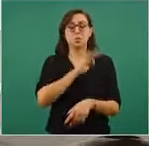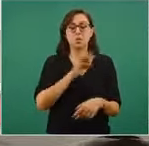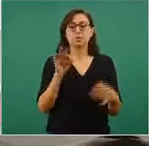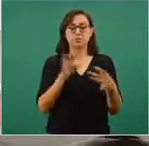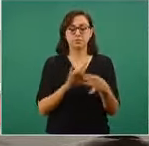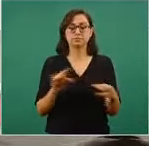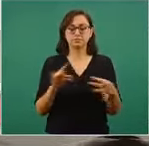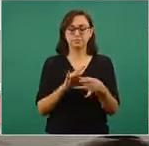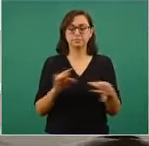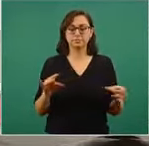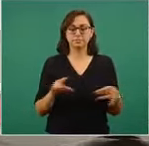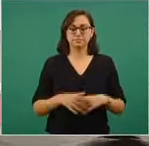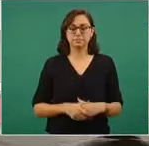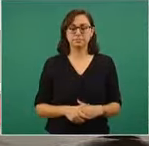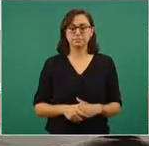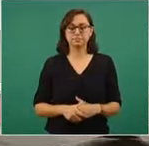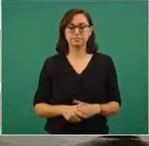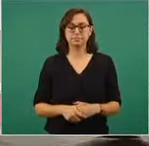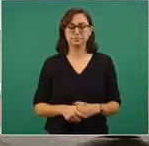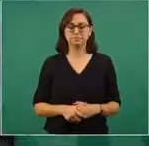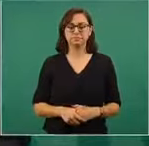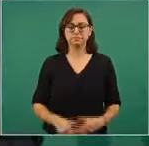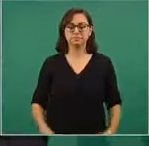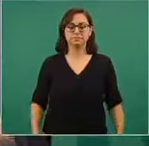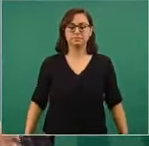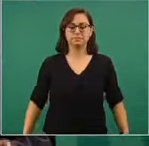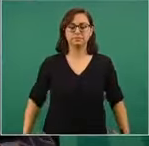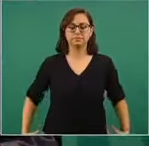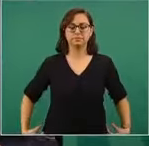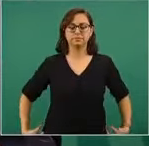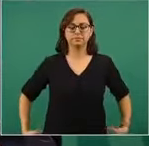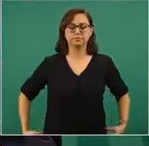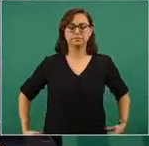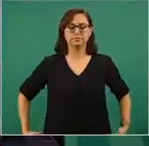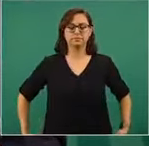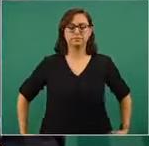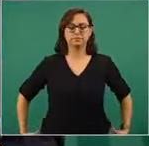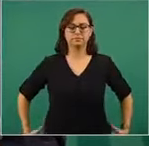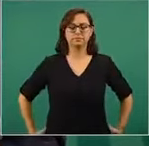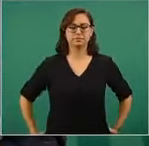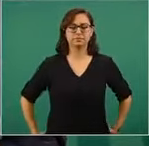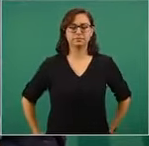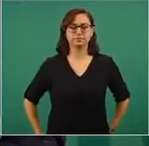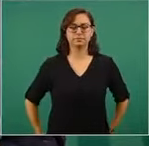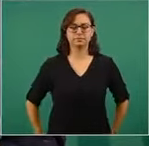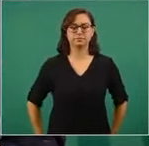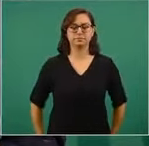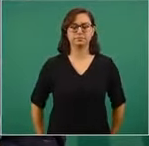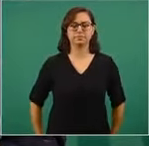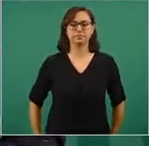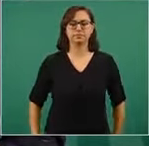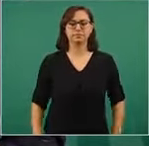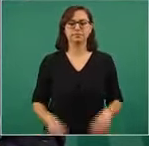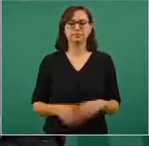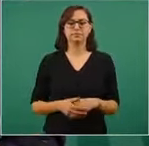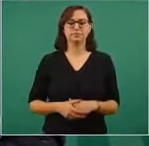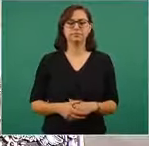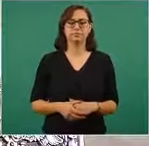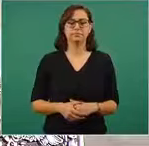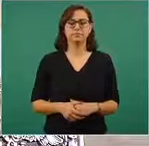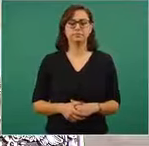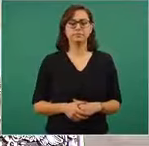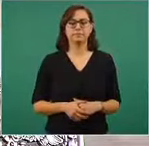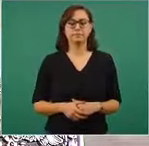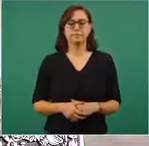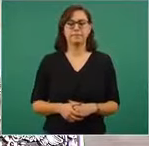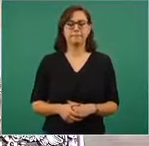los detalles. Sí, es un hecho que te presenta